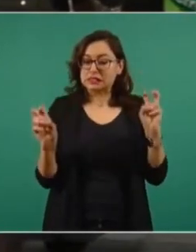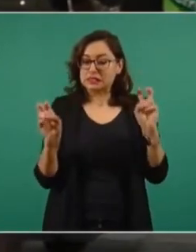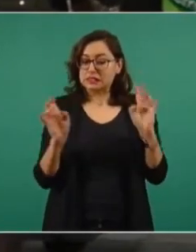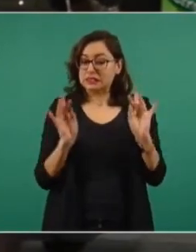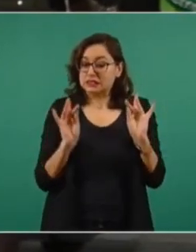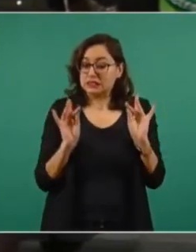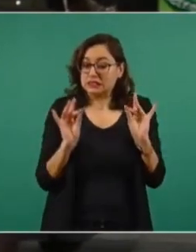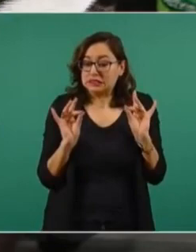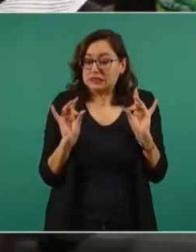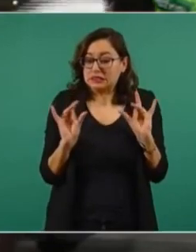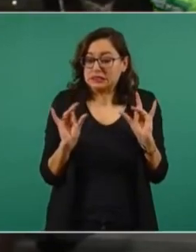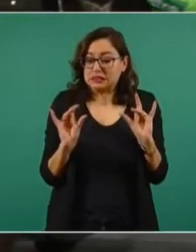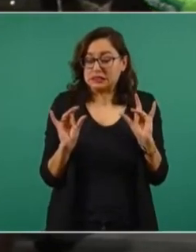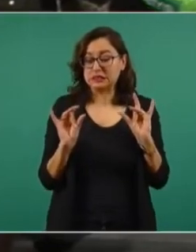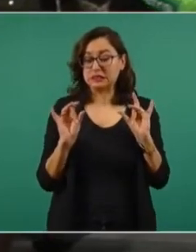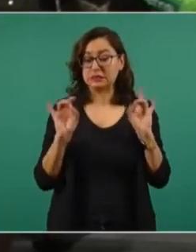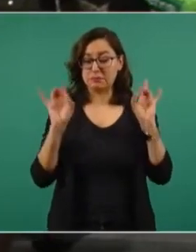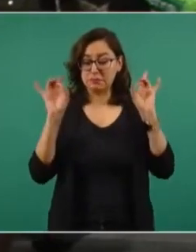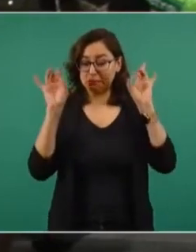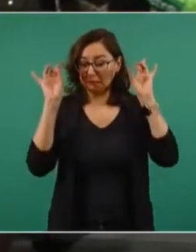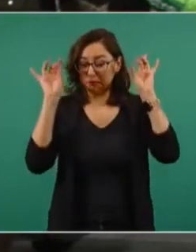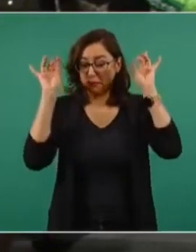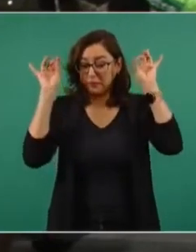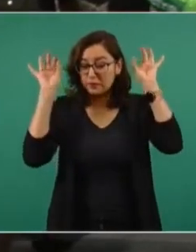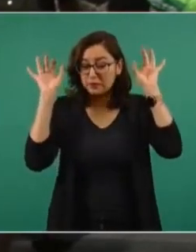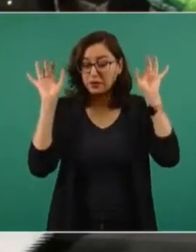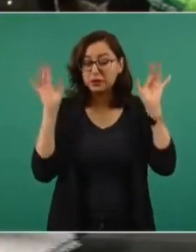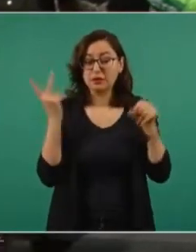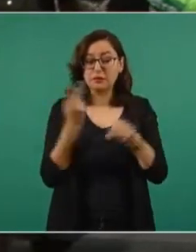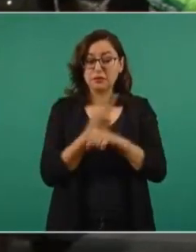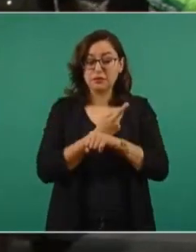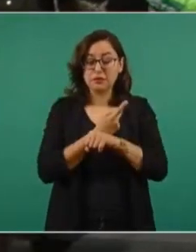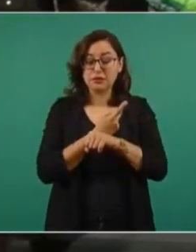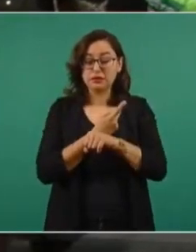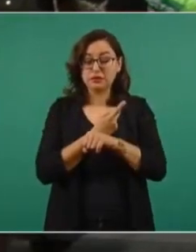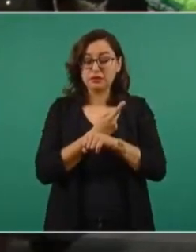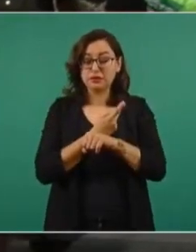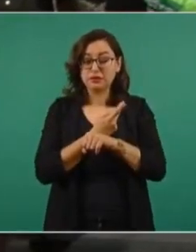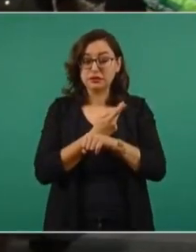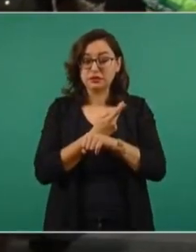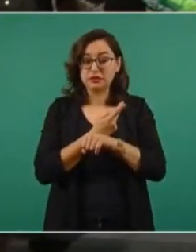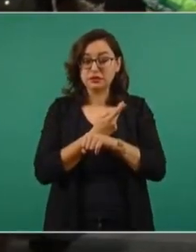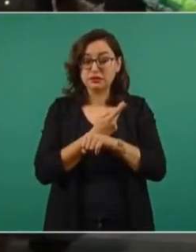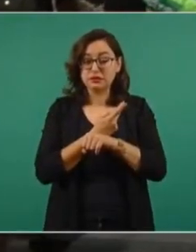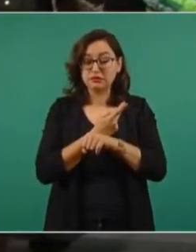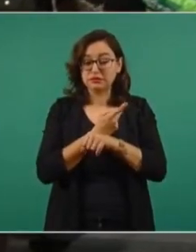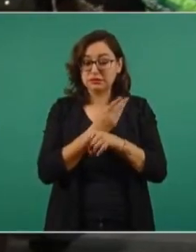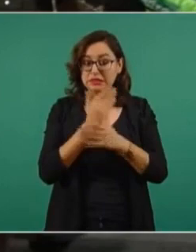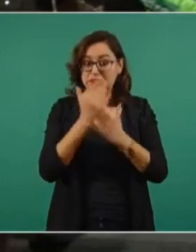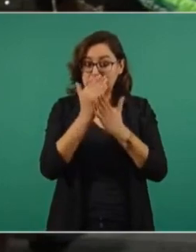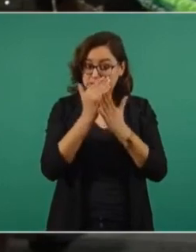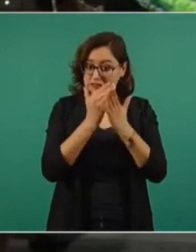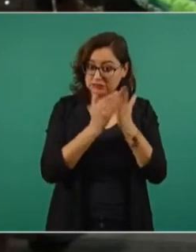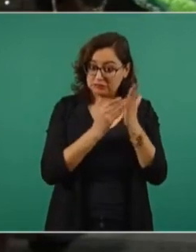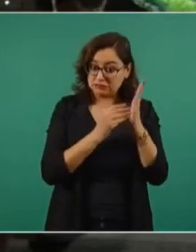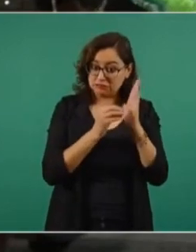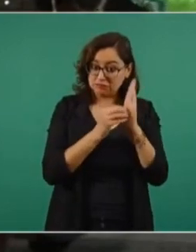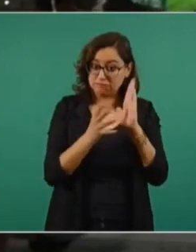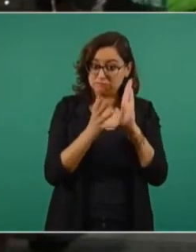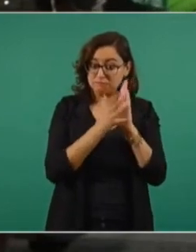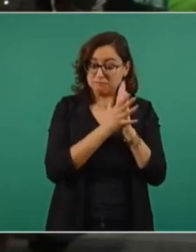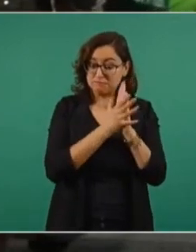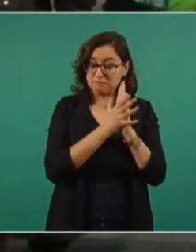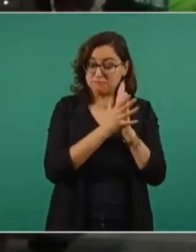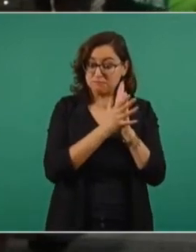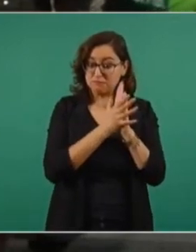está en todo un, pues, ni siquiera es una cláusula, sino es un espacio muy